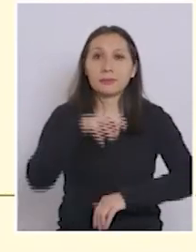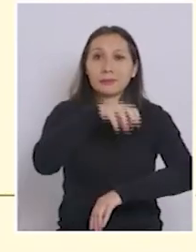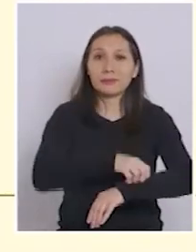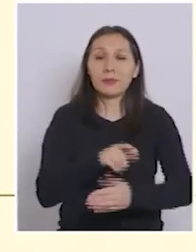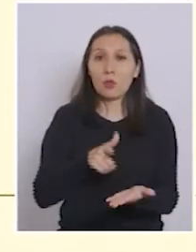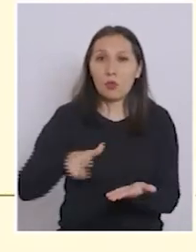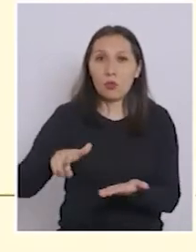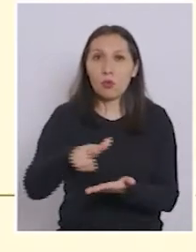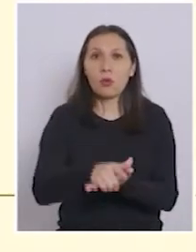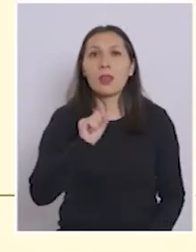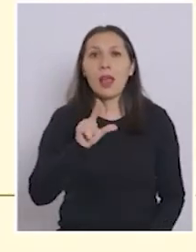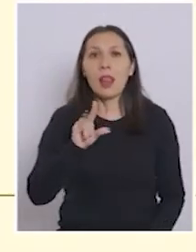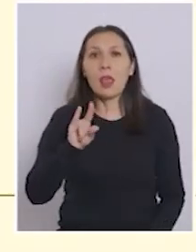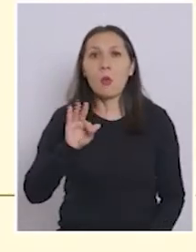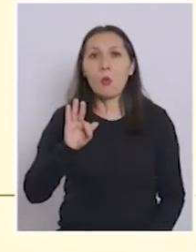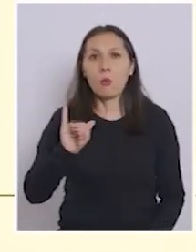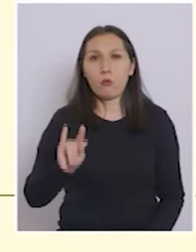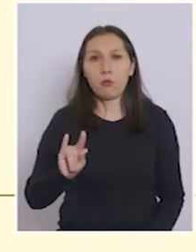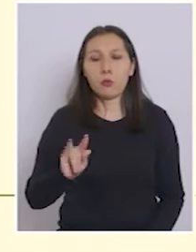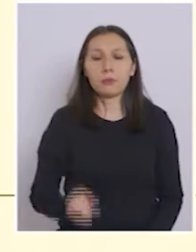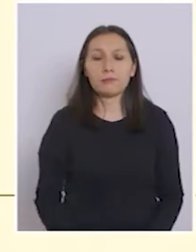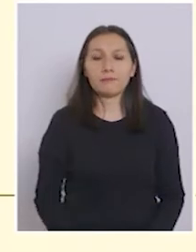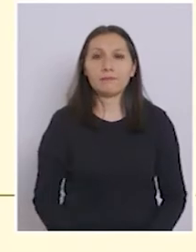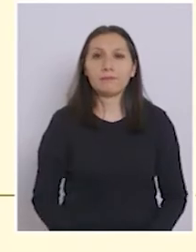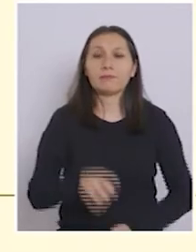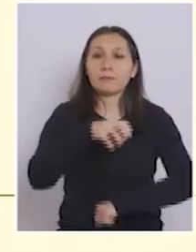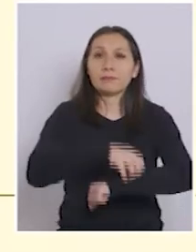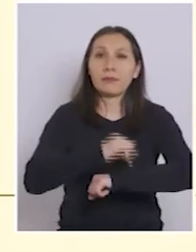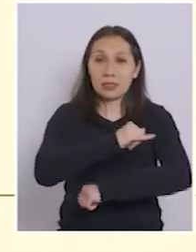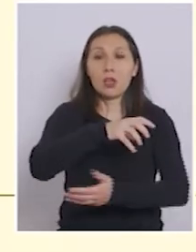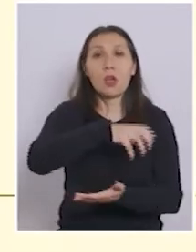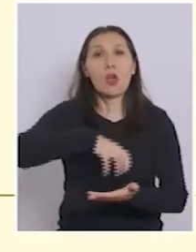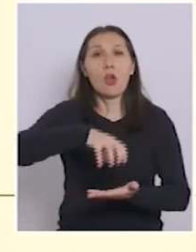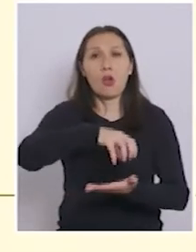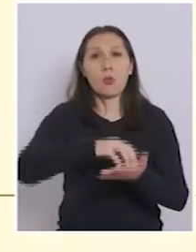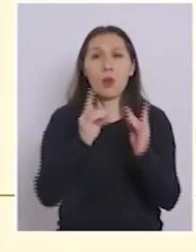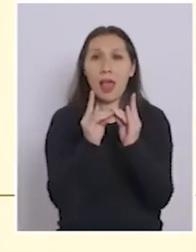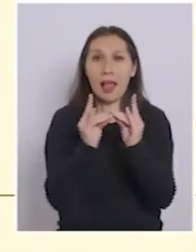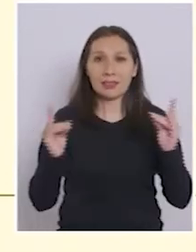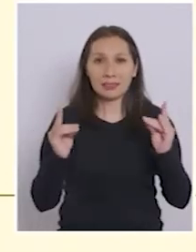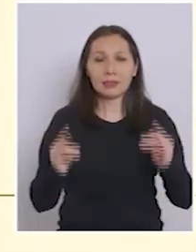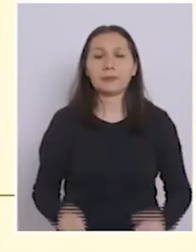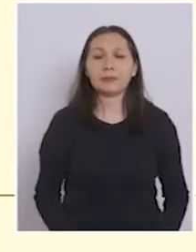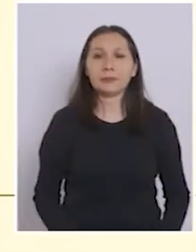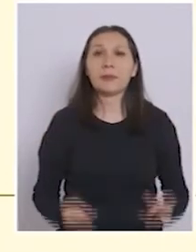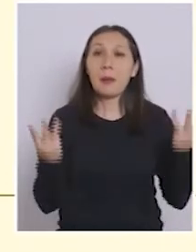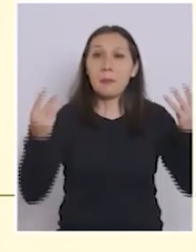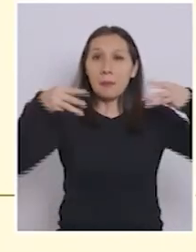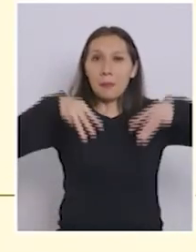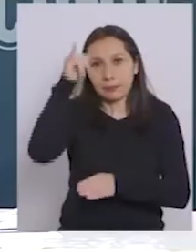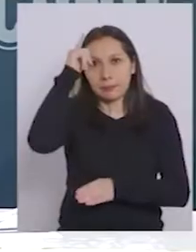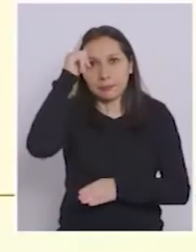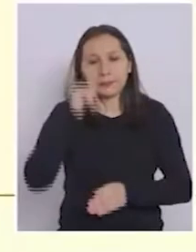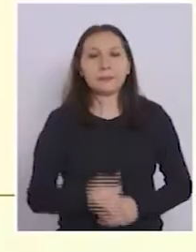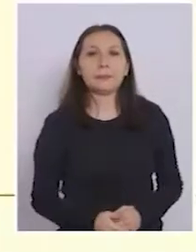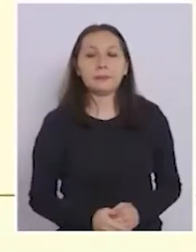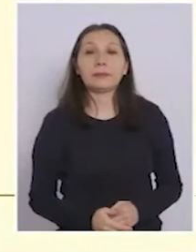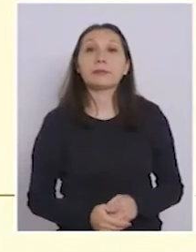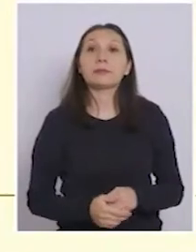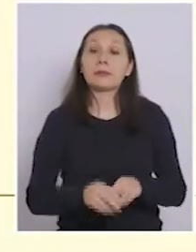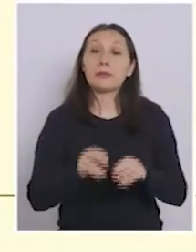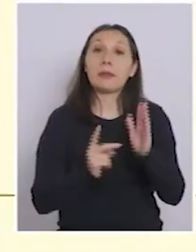Lagos, Futaleufú. En la región de Aysén, la comuna de Aysén. Ayanes, la comuna de Porvenir. De